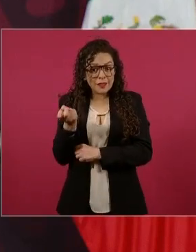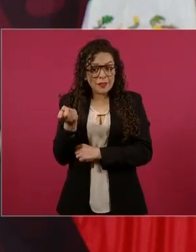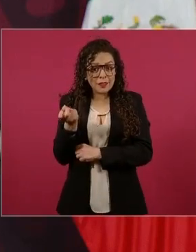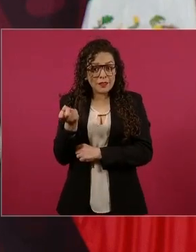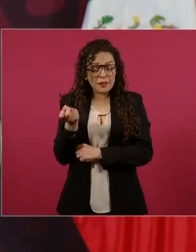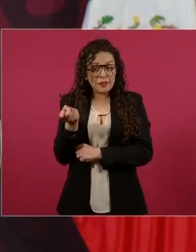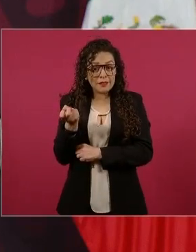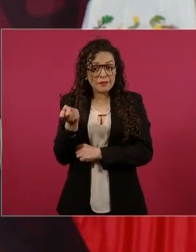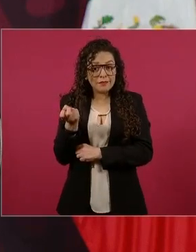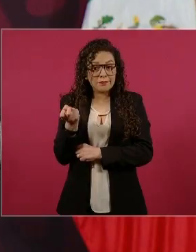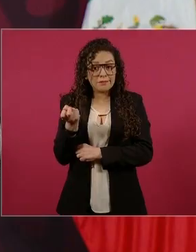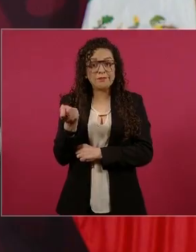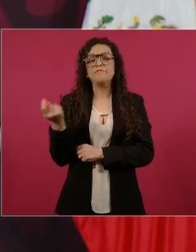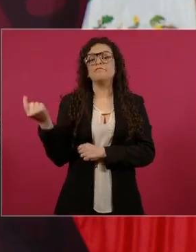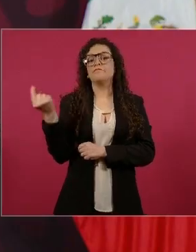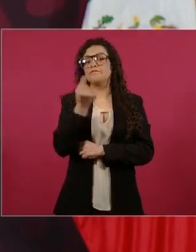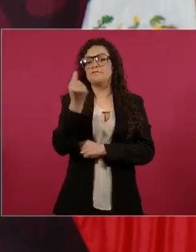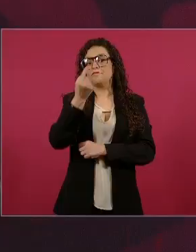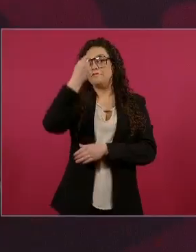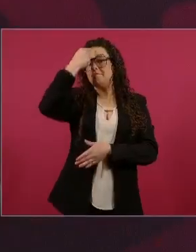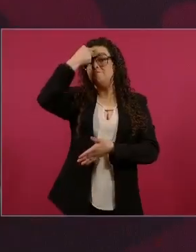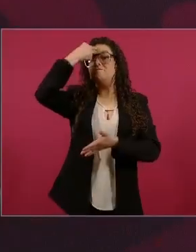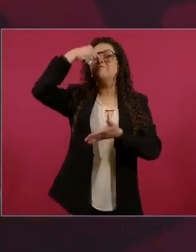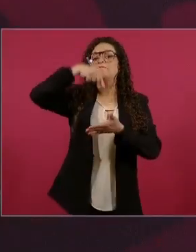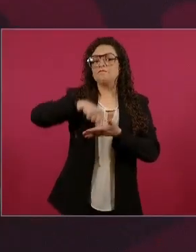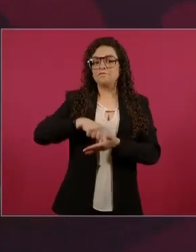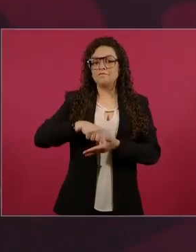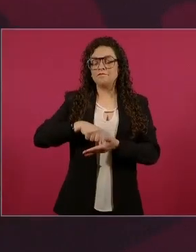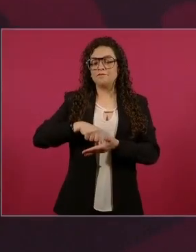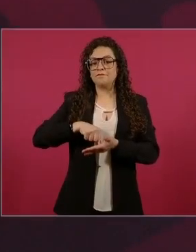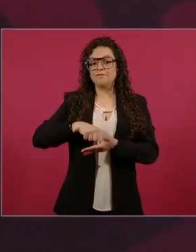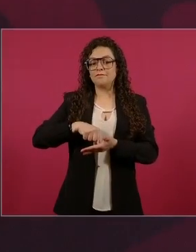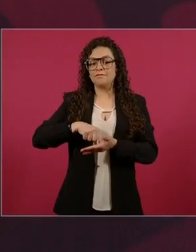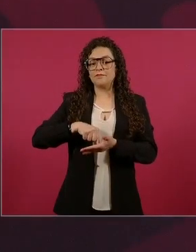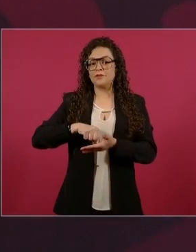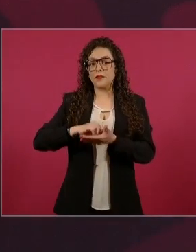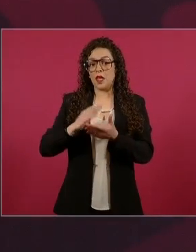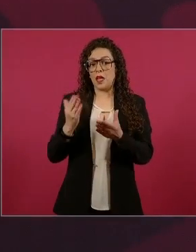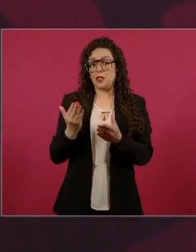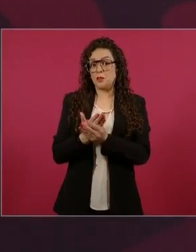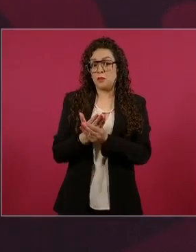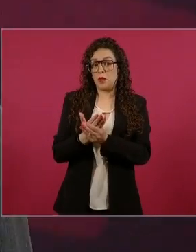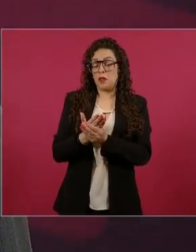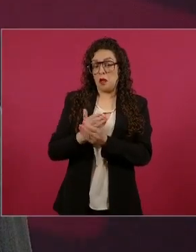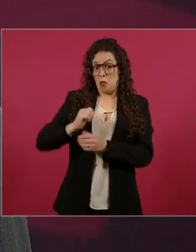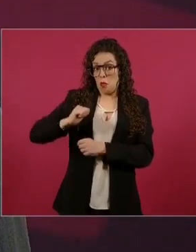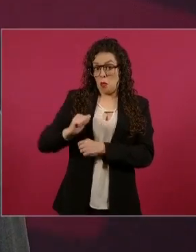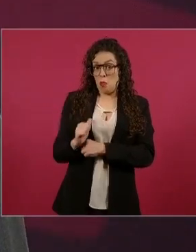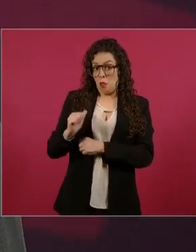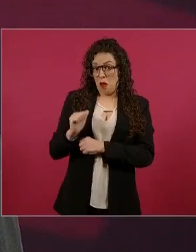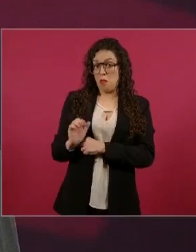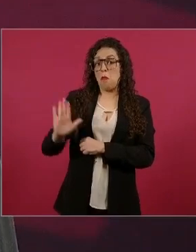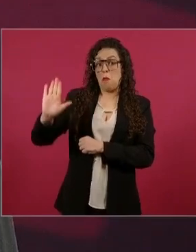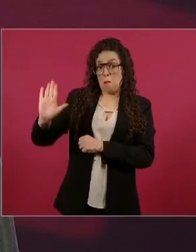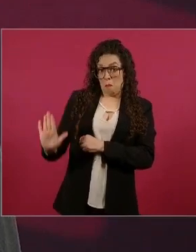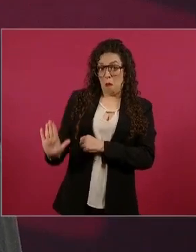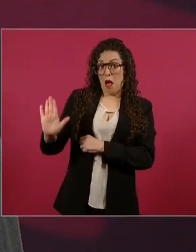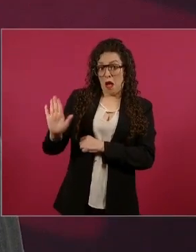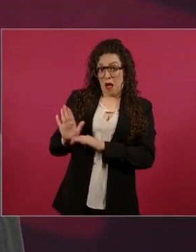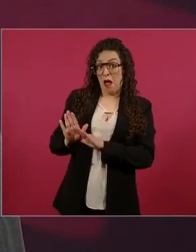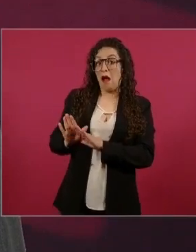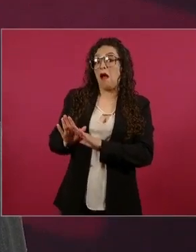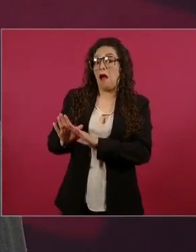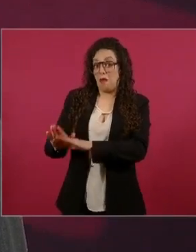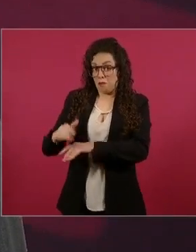expediente. O a lo mejor no es así, no estamos pidiendo